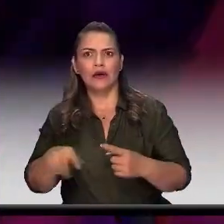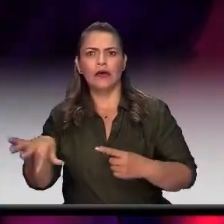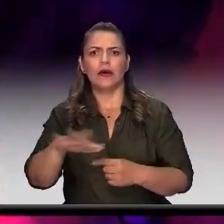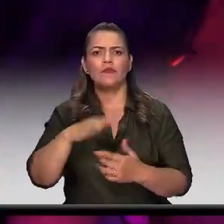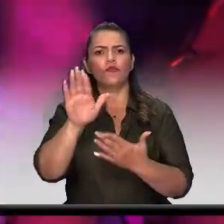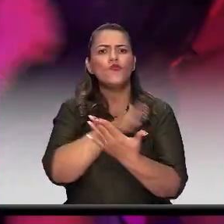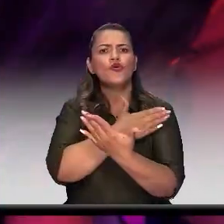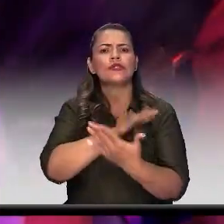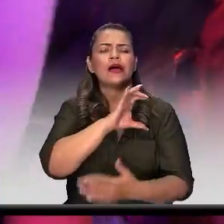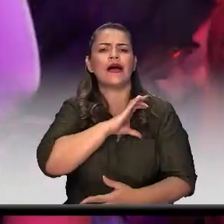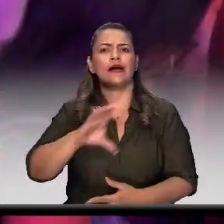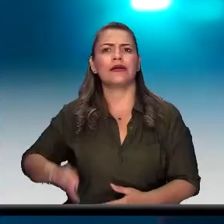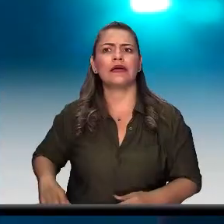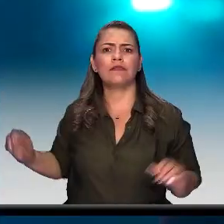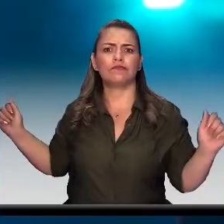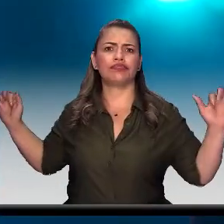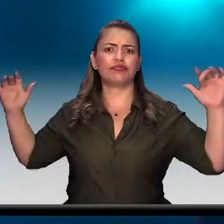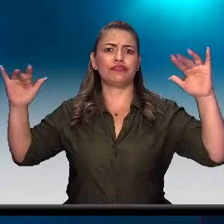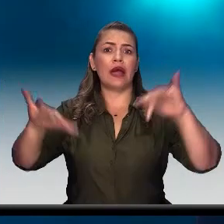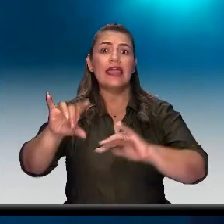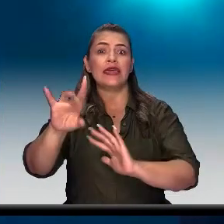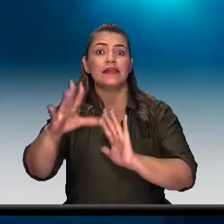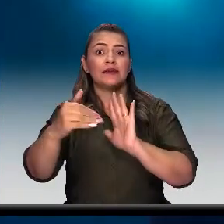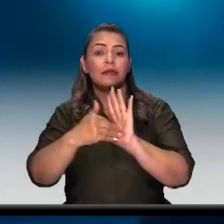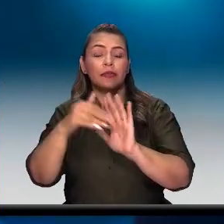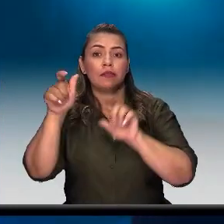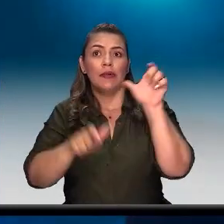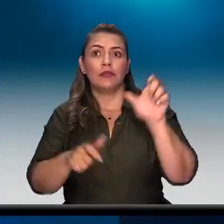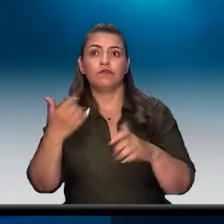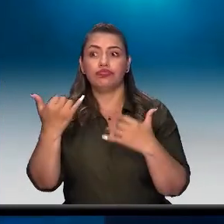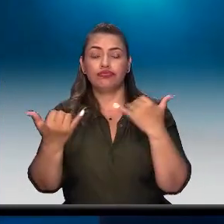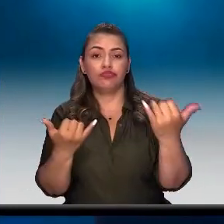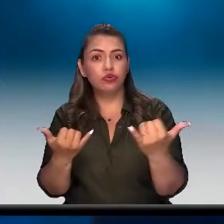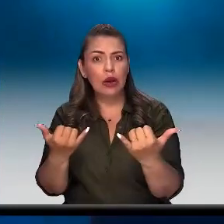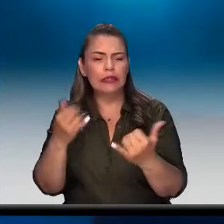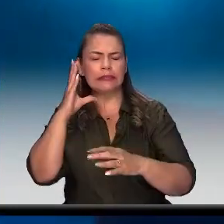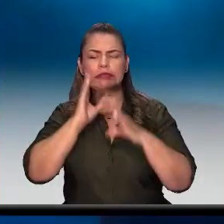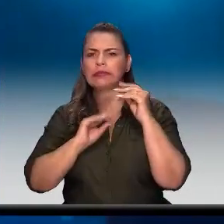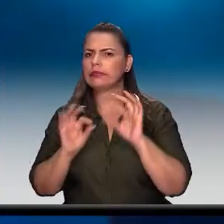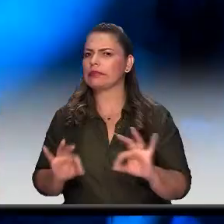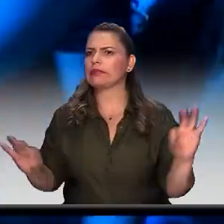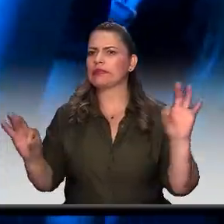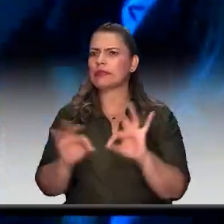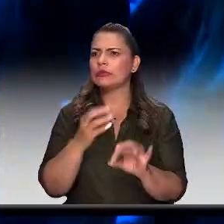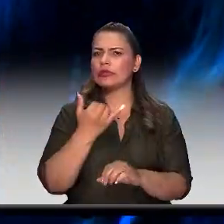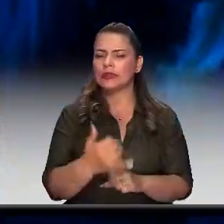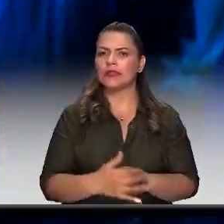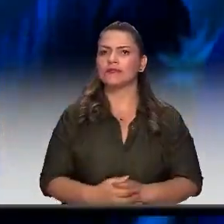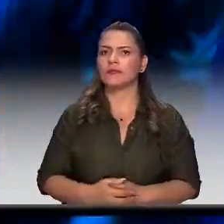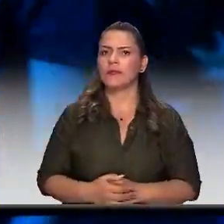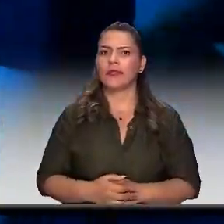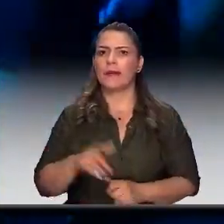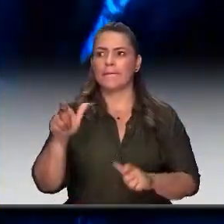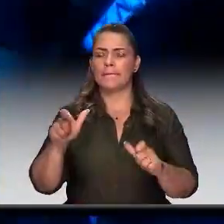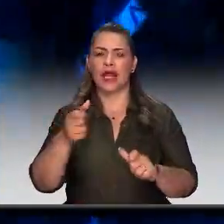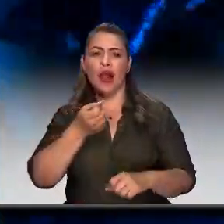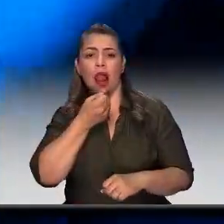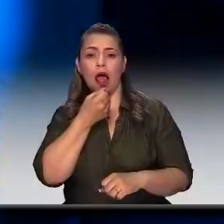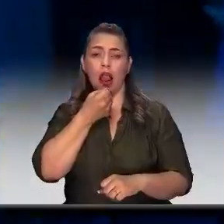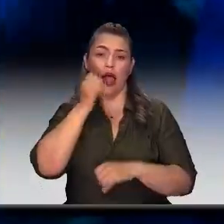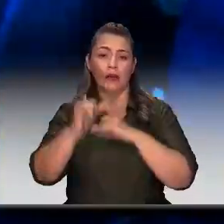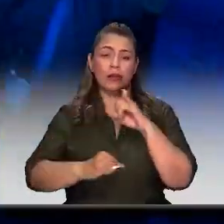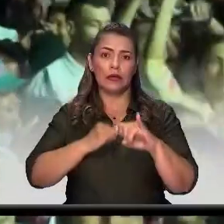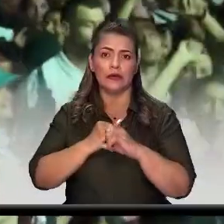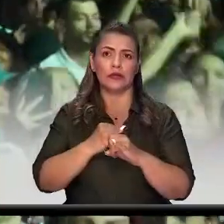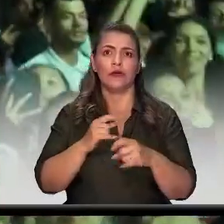con más de 15 mil personas reunidas para vivir una experiencia única donde recibimos a grandes exponentes internacionales